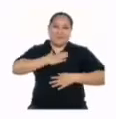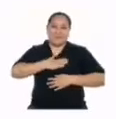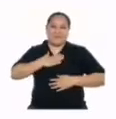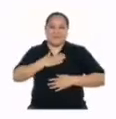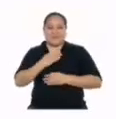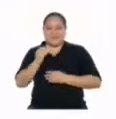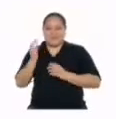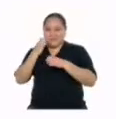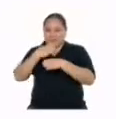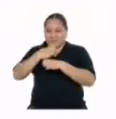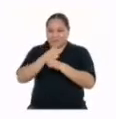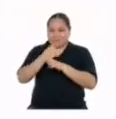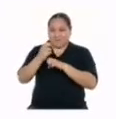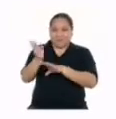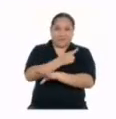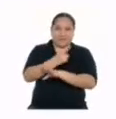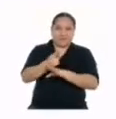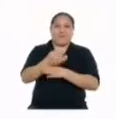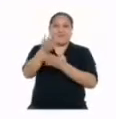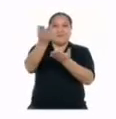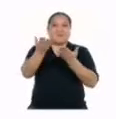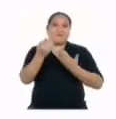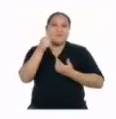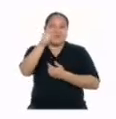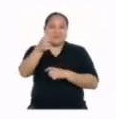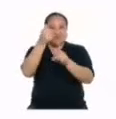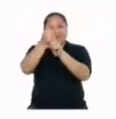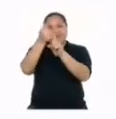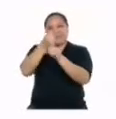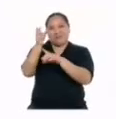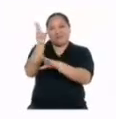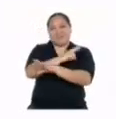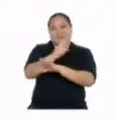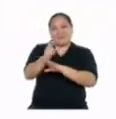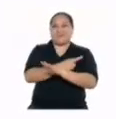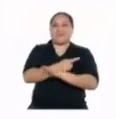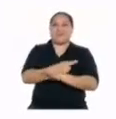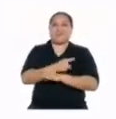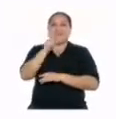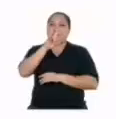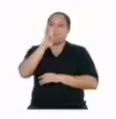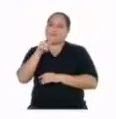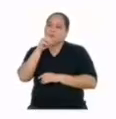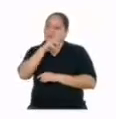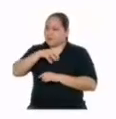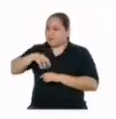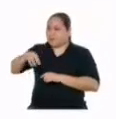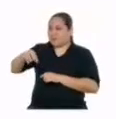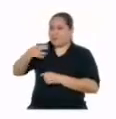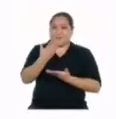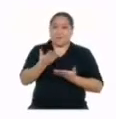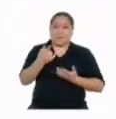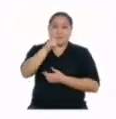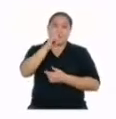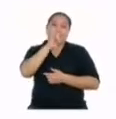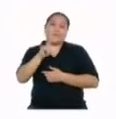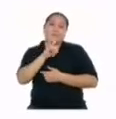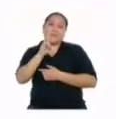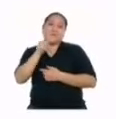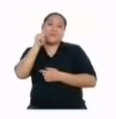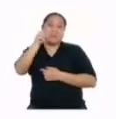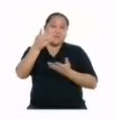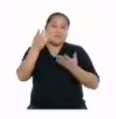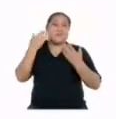para crear ritmos. Ahora te invito a crear tu propio ritmo. En esta ocasión utilicé estos elementos, pero tú puedes